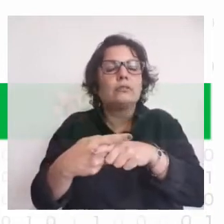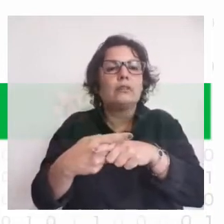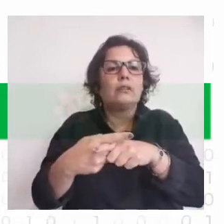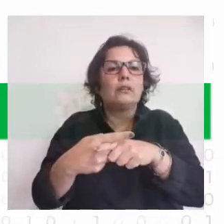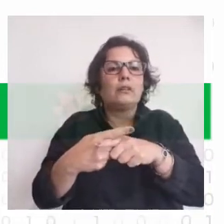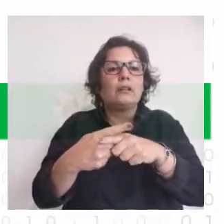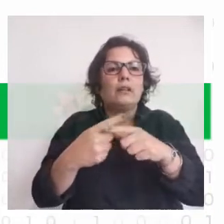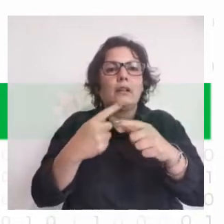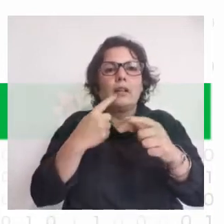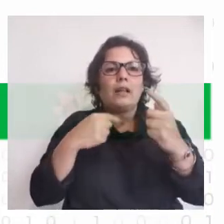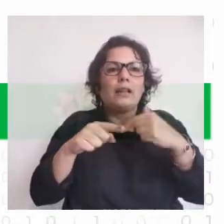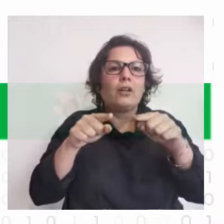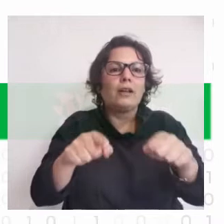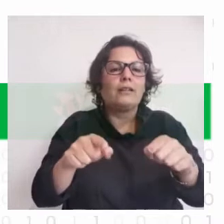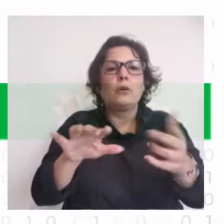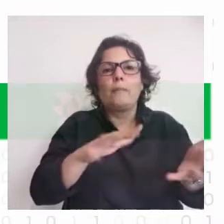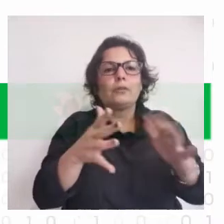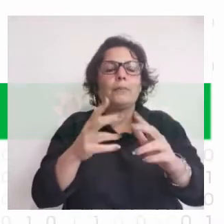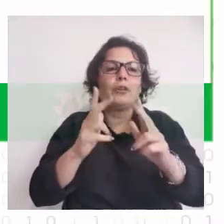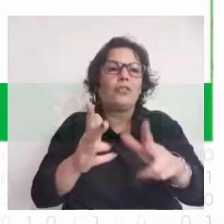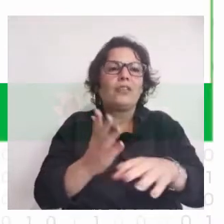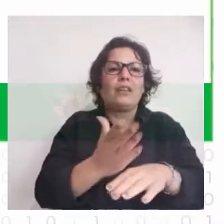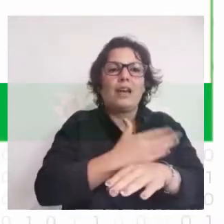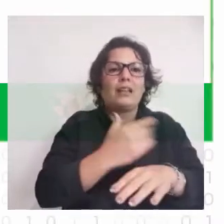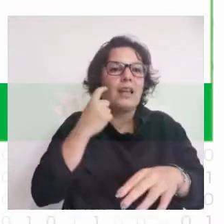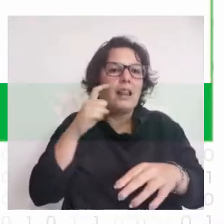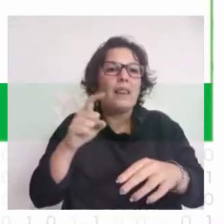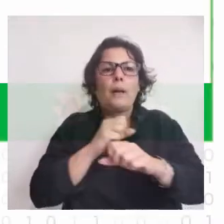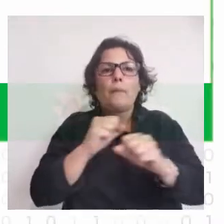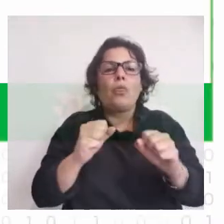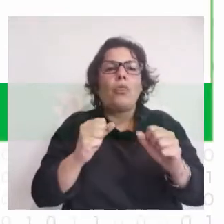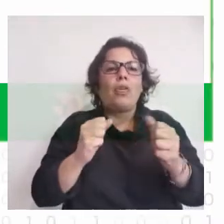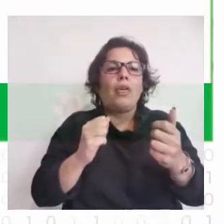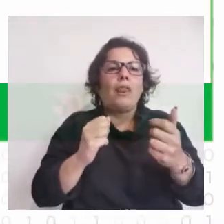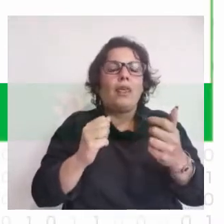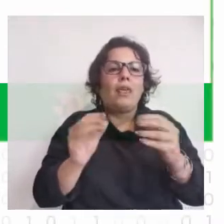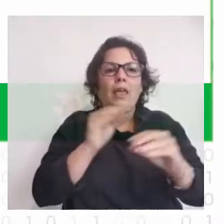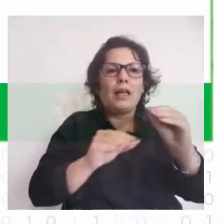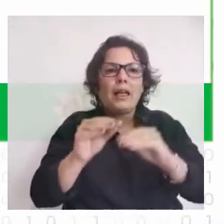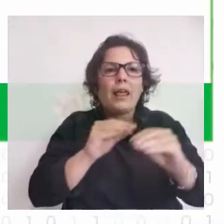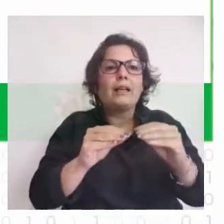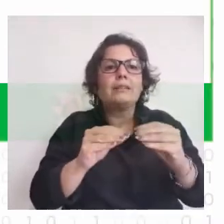Eso es más o menos lo que dije antes, la idea de poder ingresar a otros